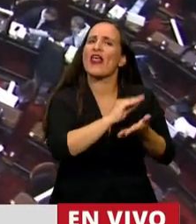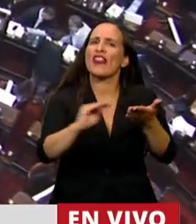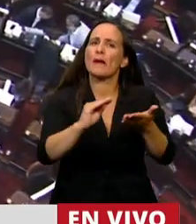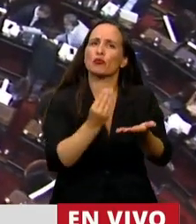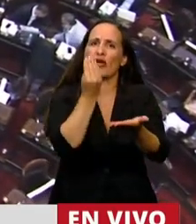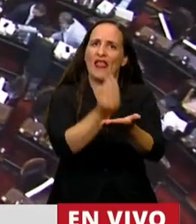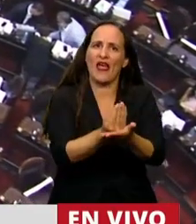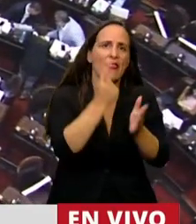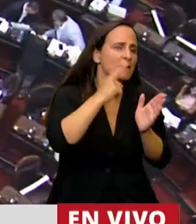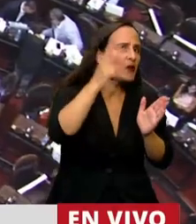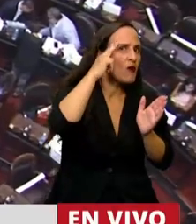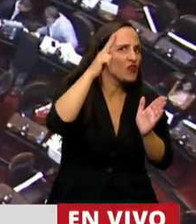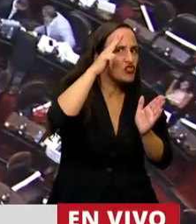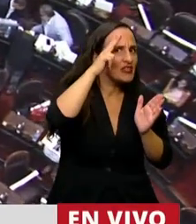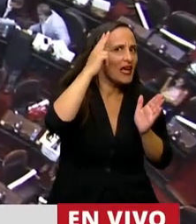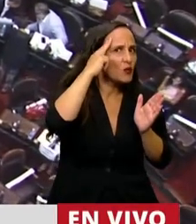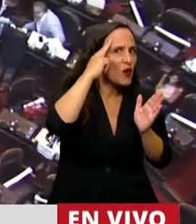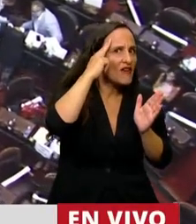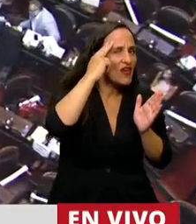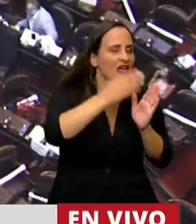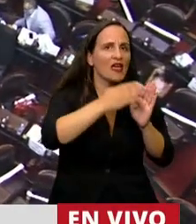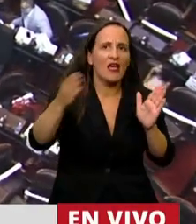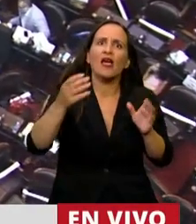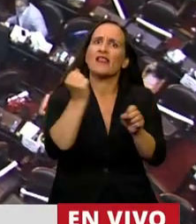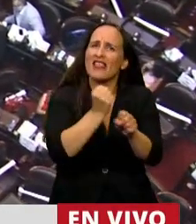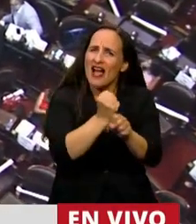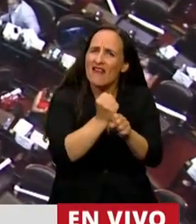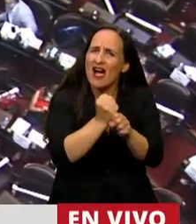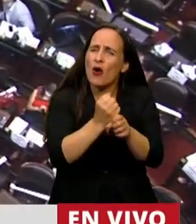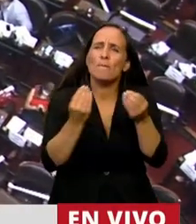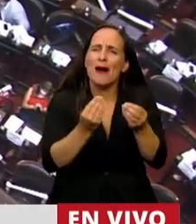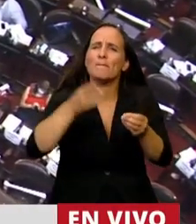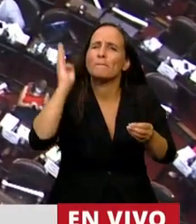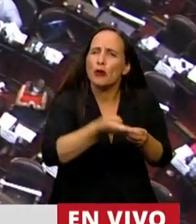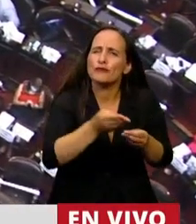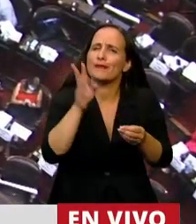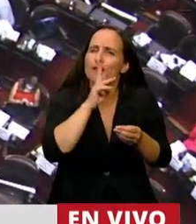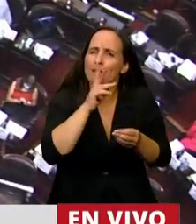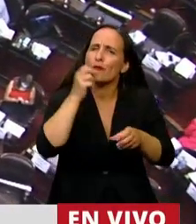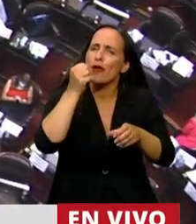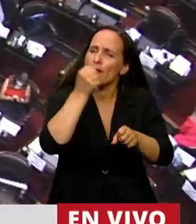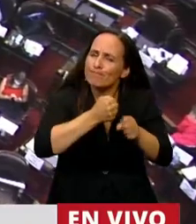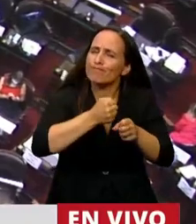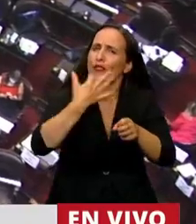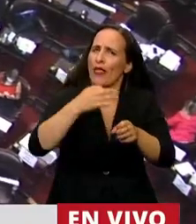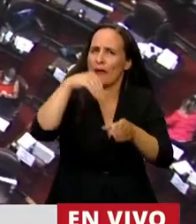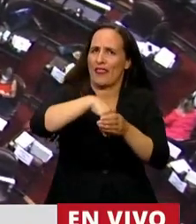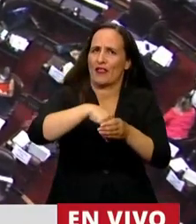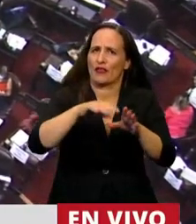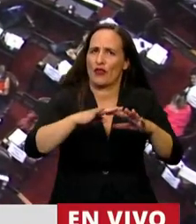1989, trabajando en la ley de cupo femenino activamente junto a la diputada nacional